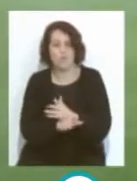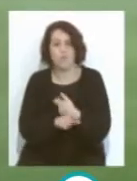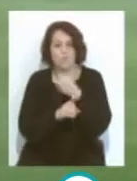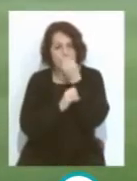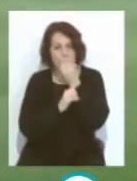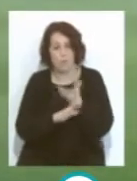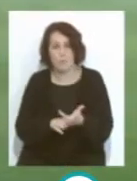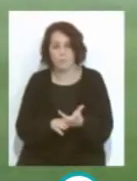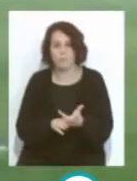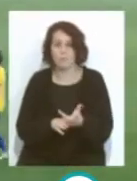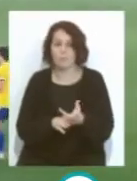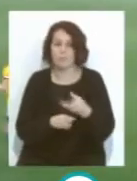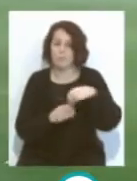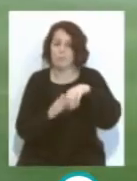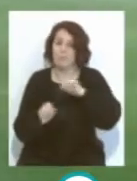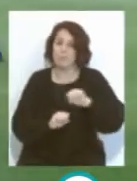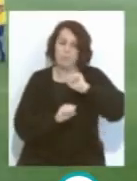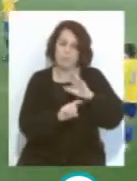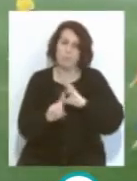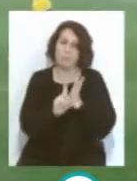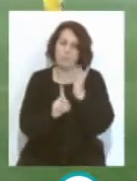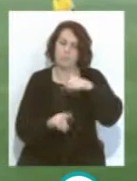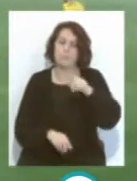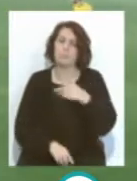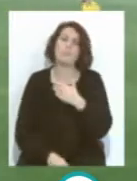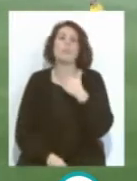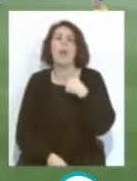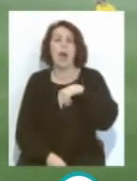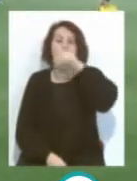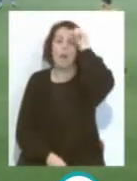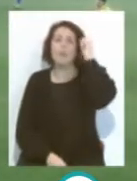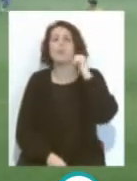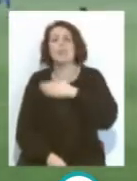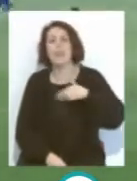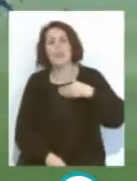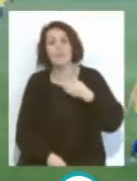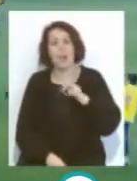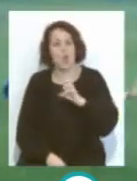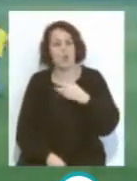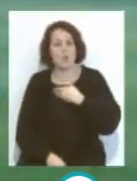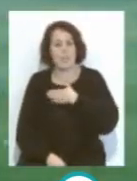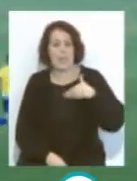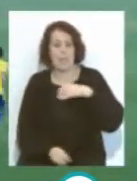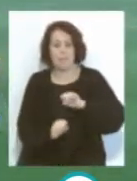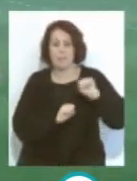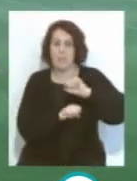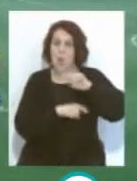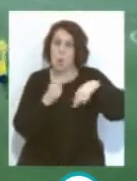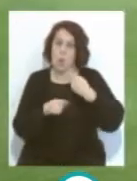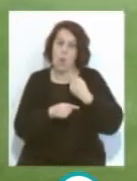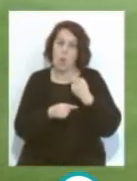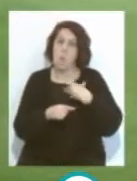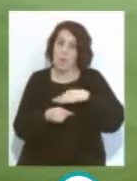muy bien en defensa y ofensivamente, que una de las cosas que quiere Álvaro, que Marbaró sea defensa, y que después suba cuando pueda.